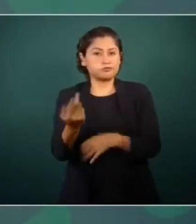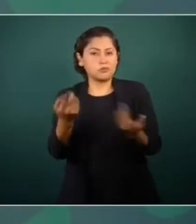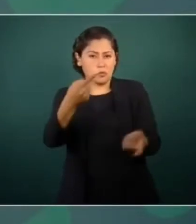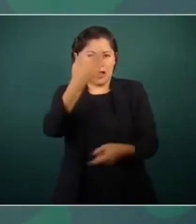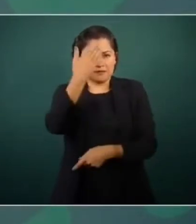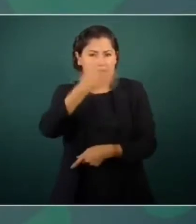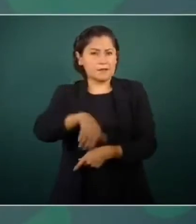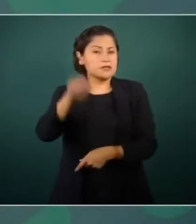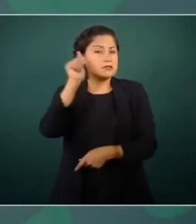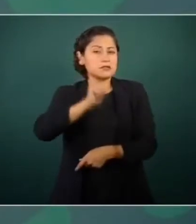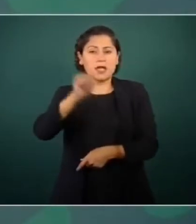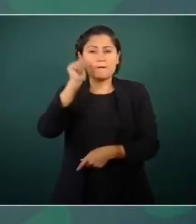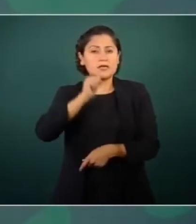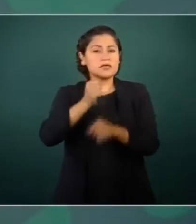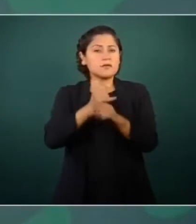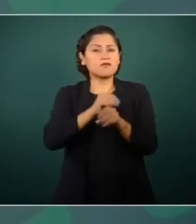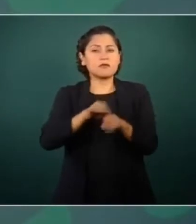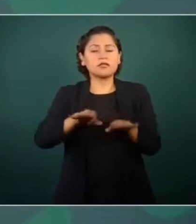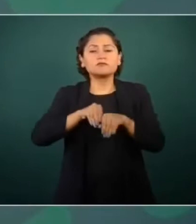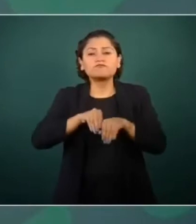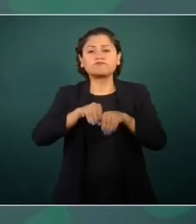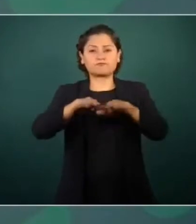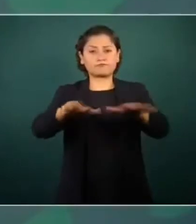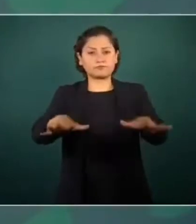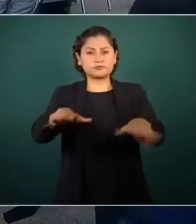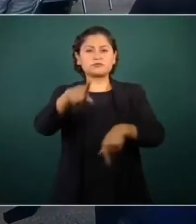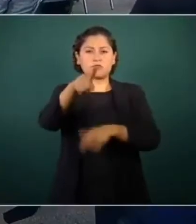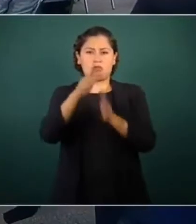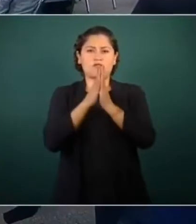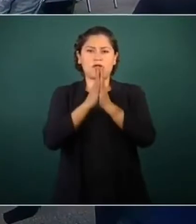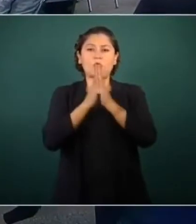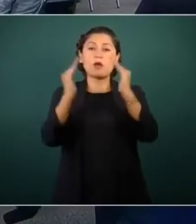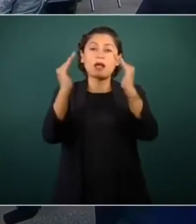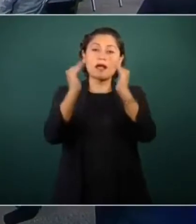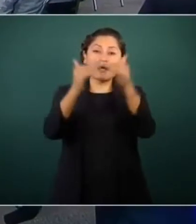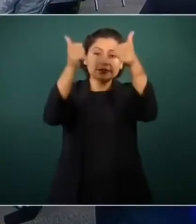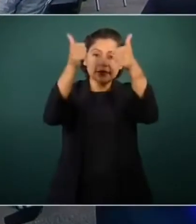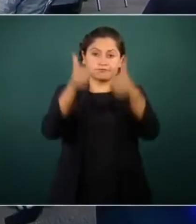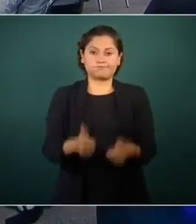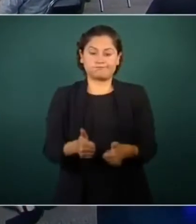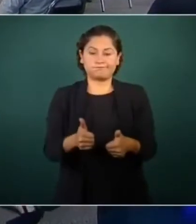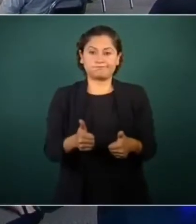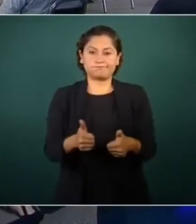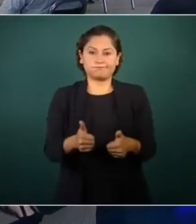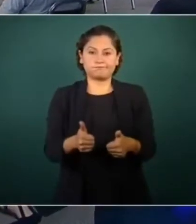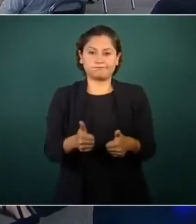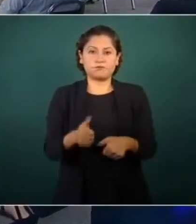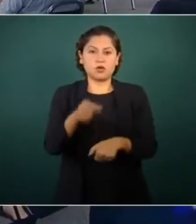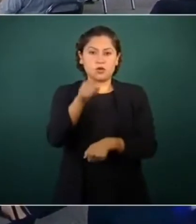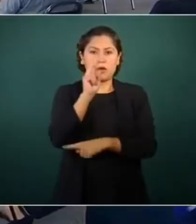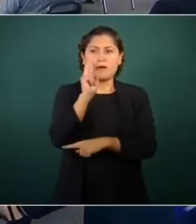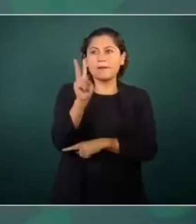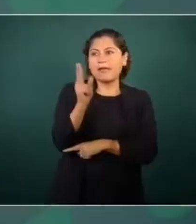y que se queden en sus domicilios y que puedan enterarse